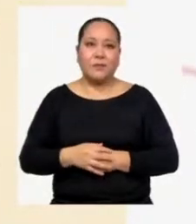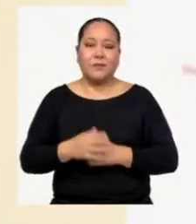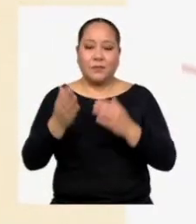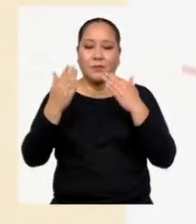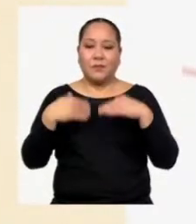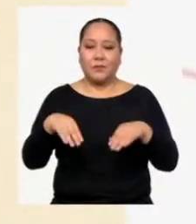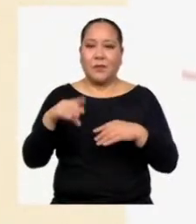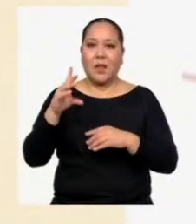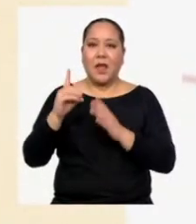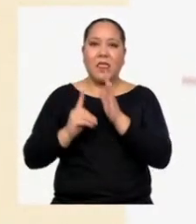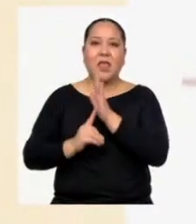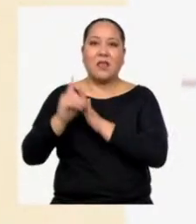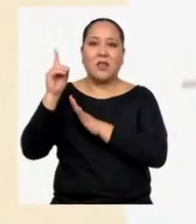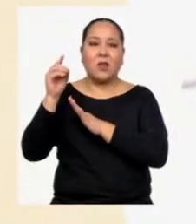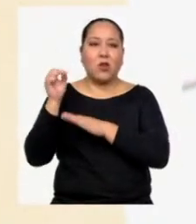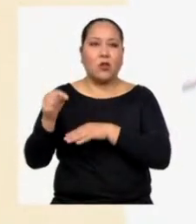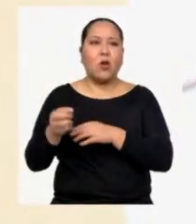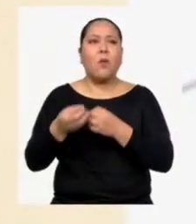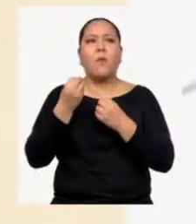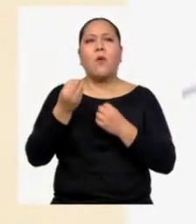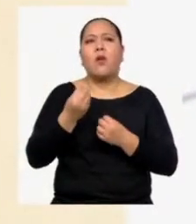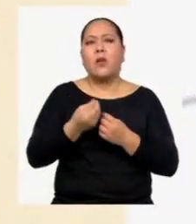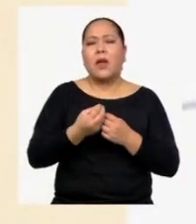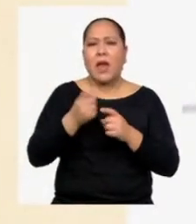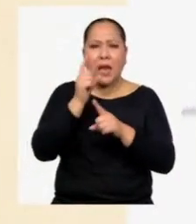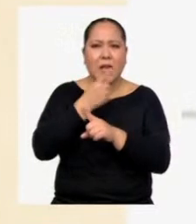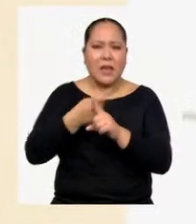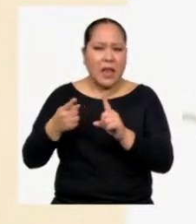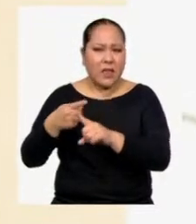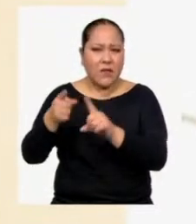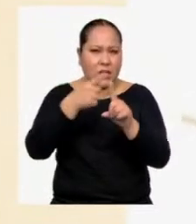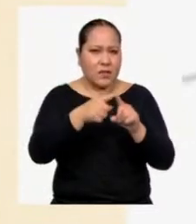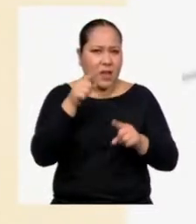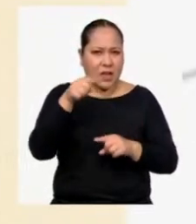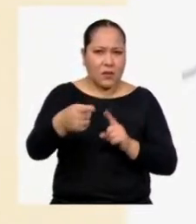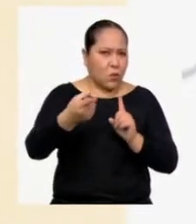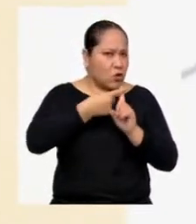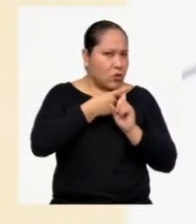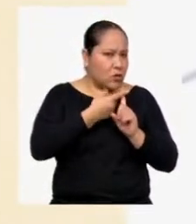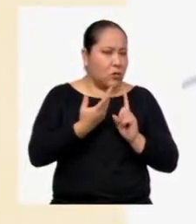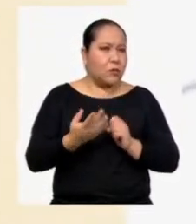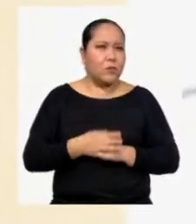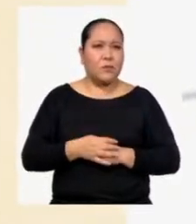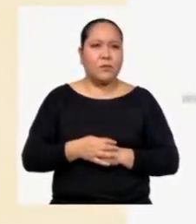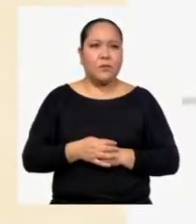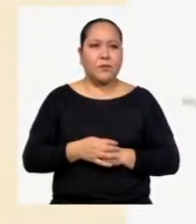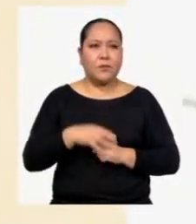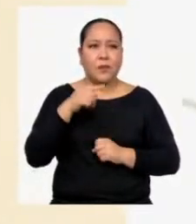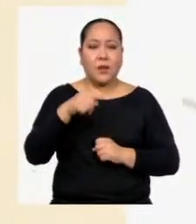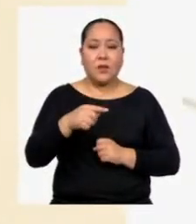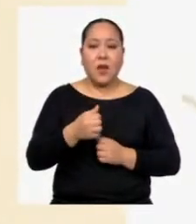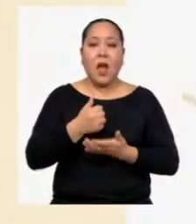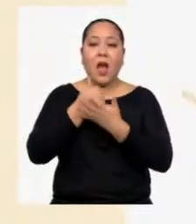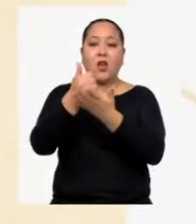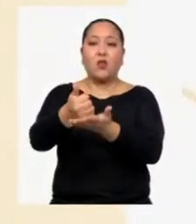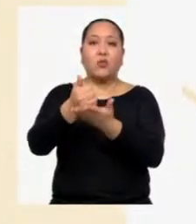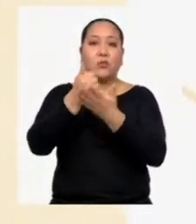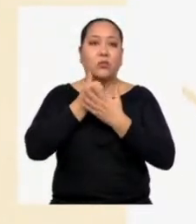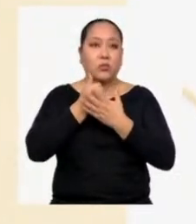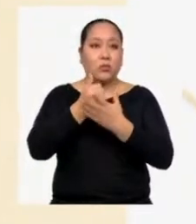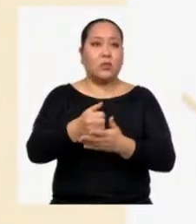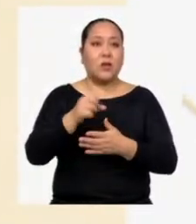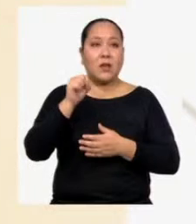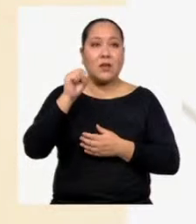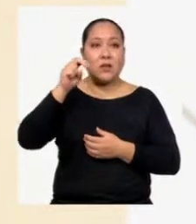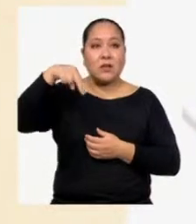desarrollo puse ¿Por qué la diversidad es un aspecto positivo? Enriquecimiento mutuo Sincretismo